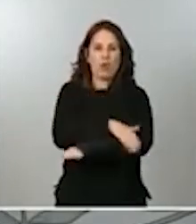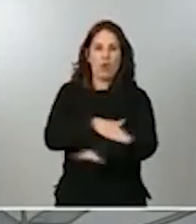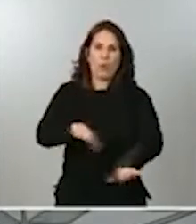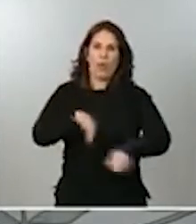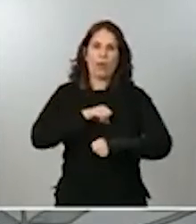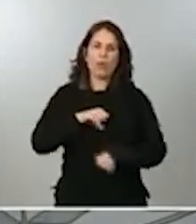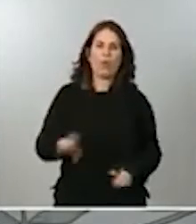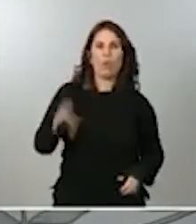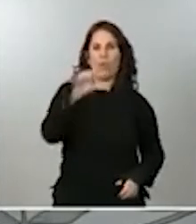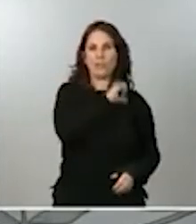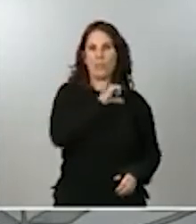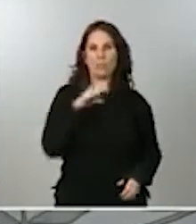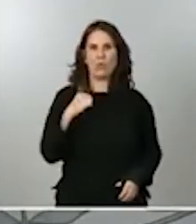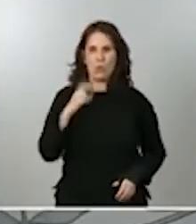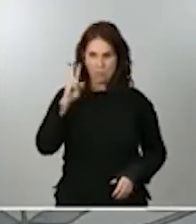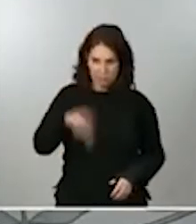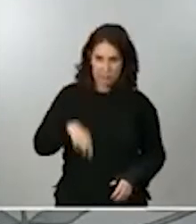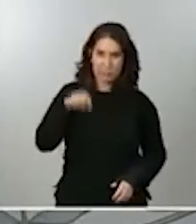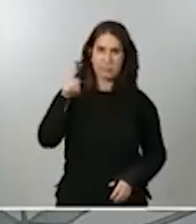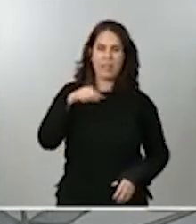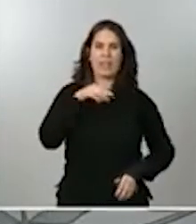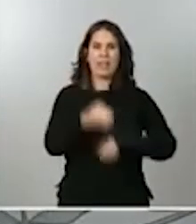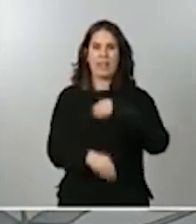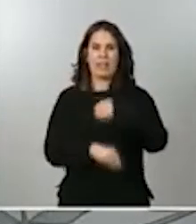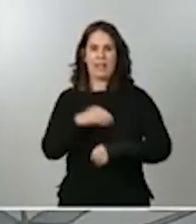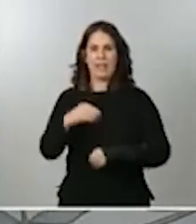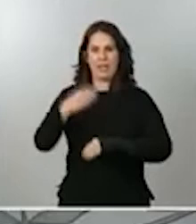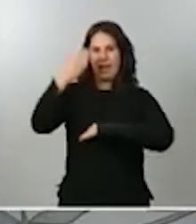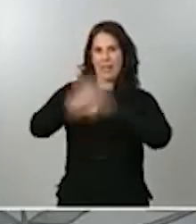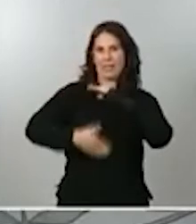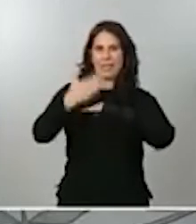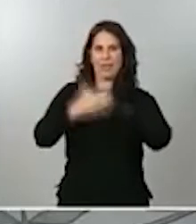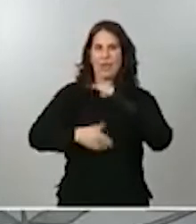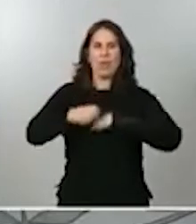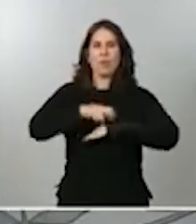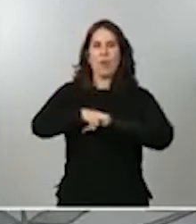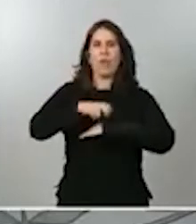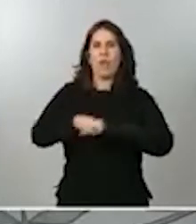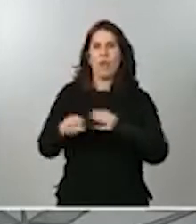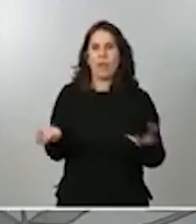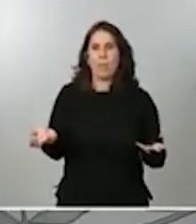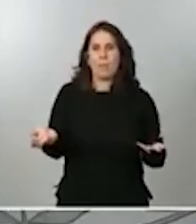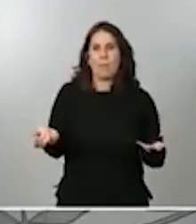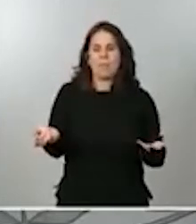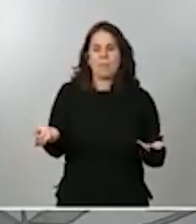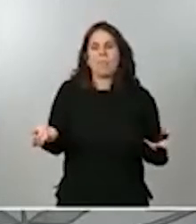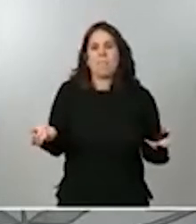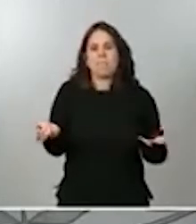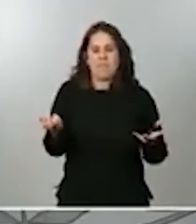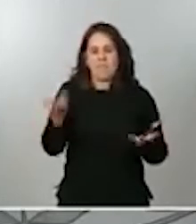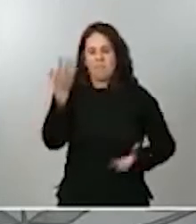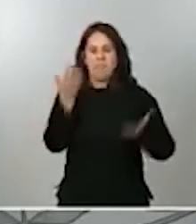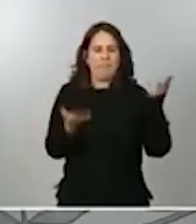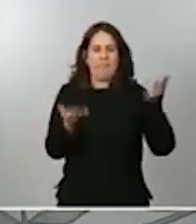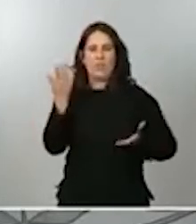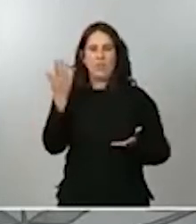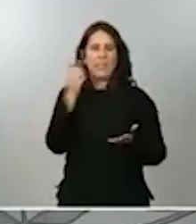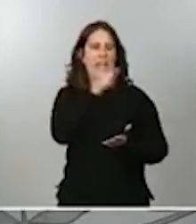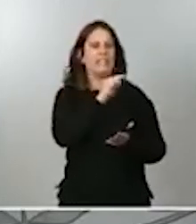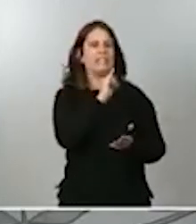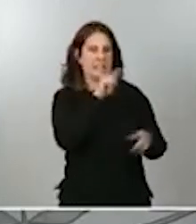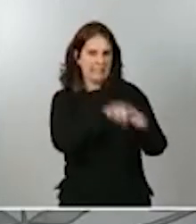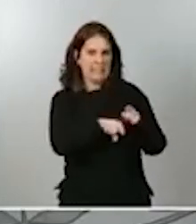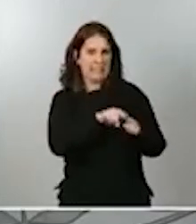quienes han propiciado esta restricción de movilidad. Yo le tengo que decir que esta doble vara de medir que utiliza el Partido